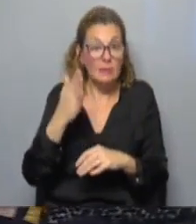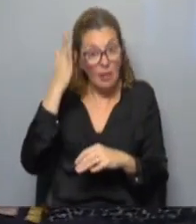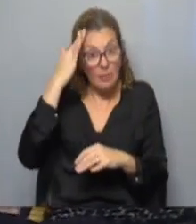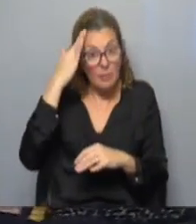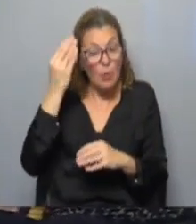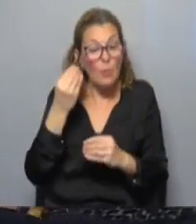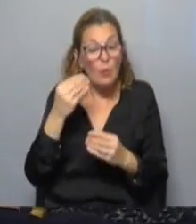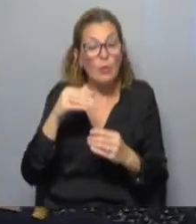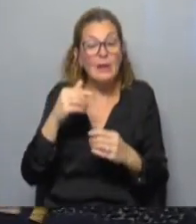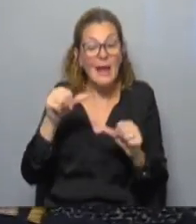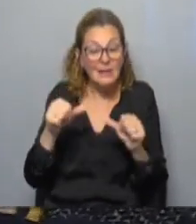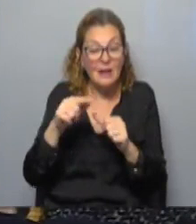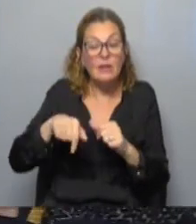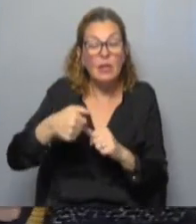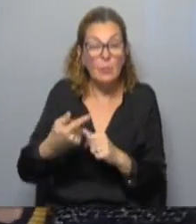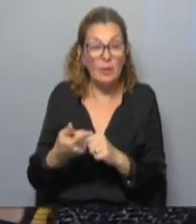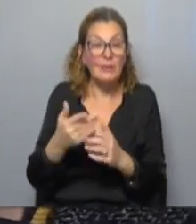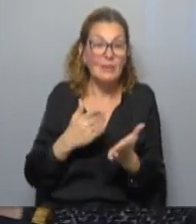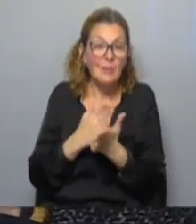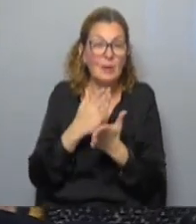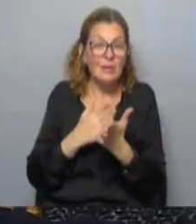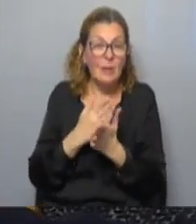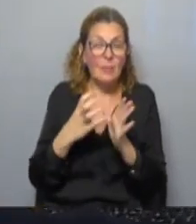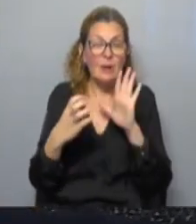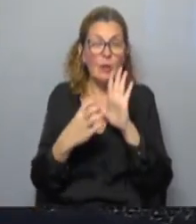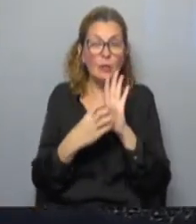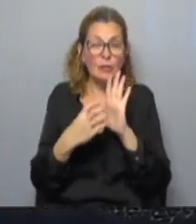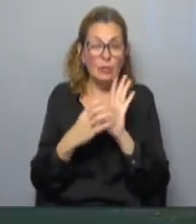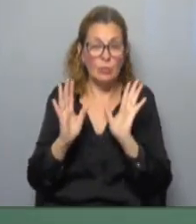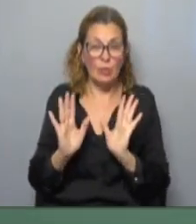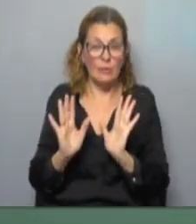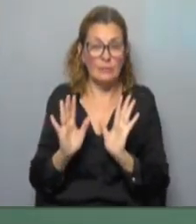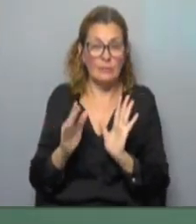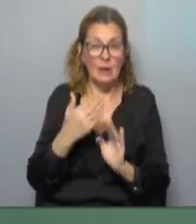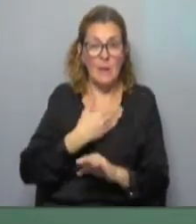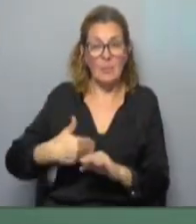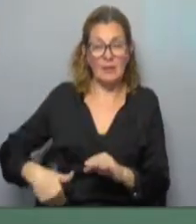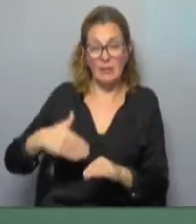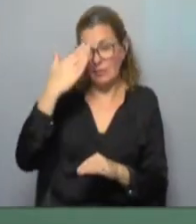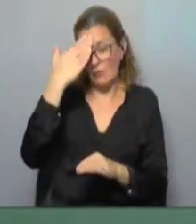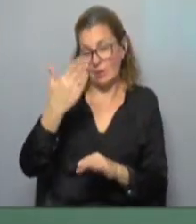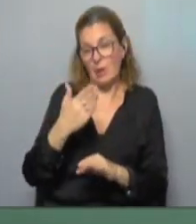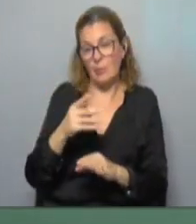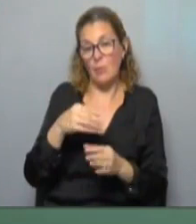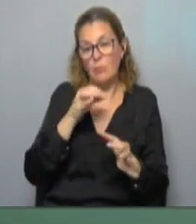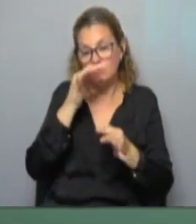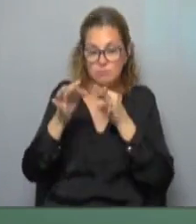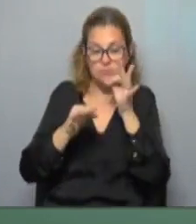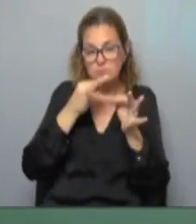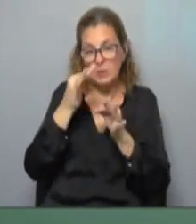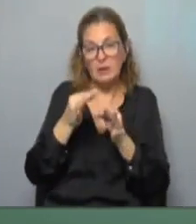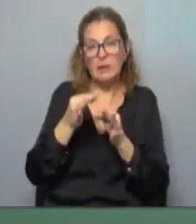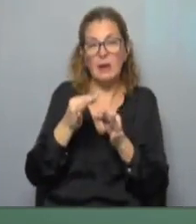veremos cuáles son los pasos siguientes. Siempre dentro de la Constitución y la ley. El presidente del Frente Amplio, Fernando Pereira, estaba dando justamente